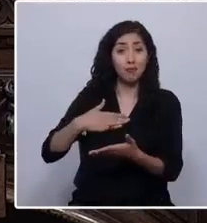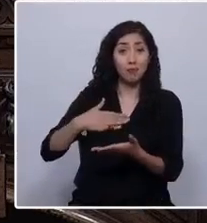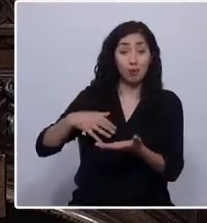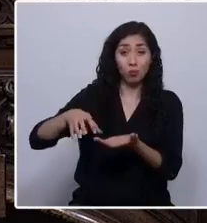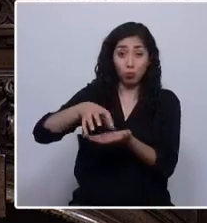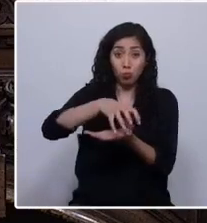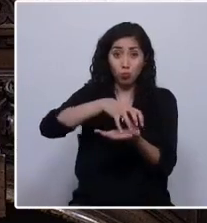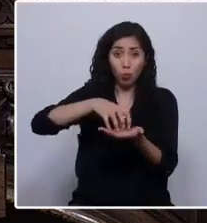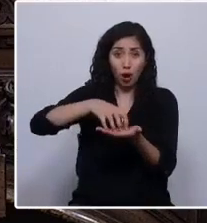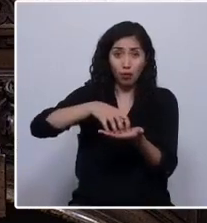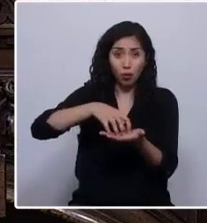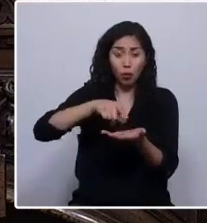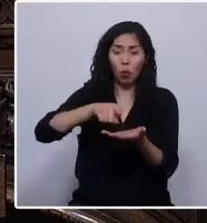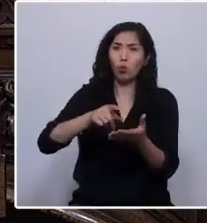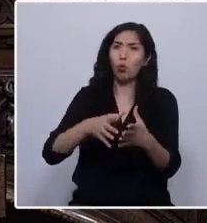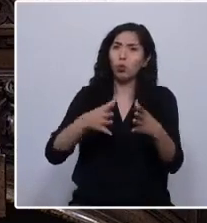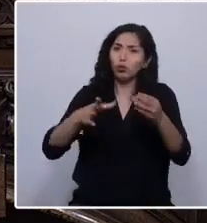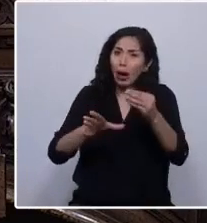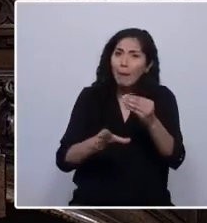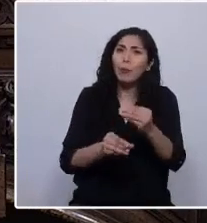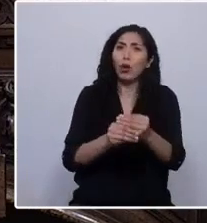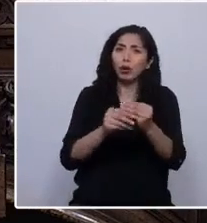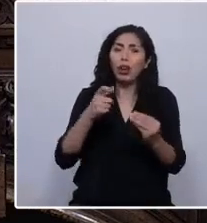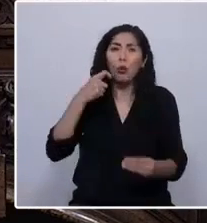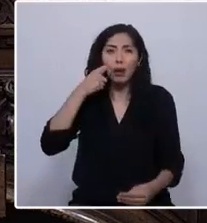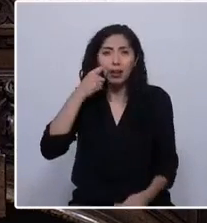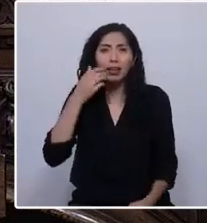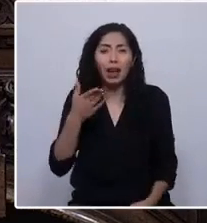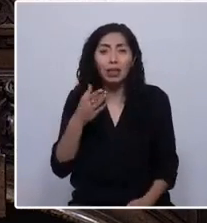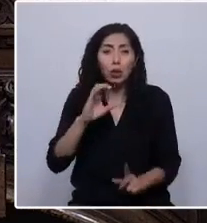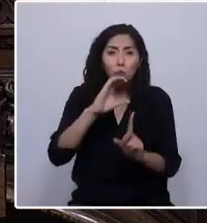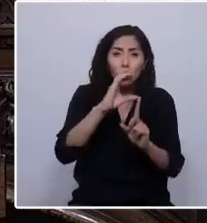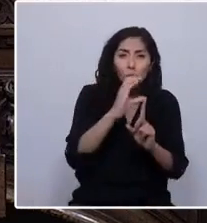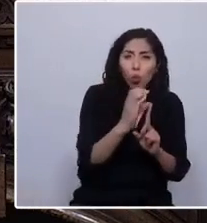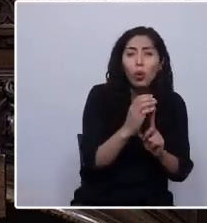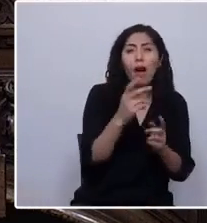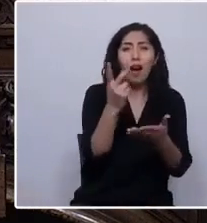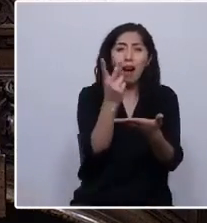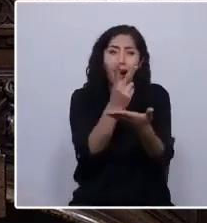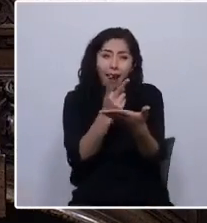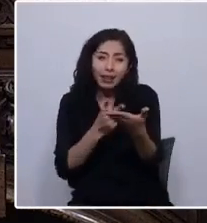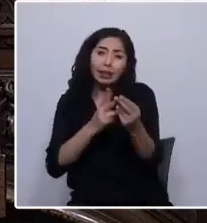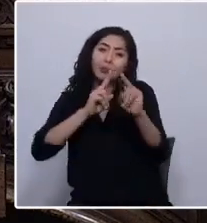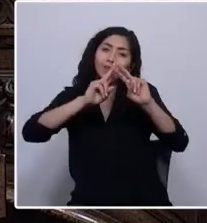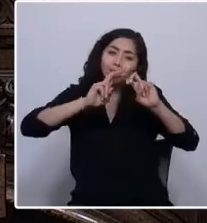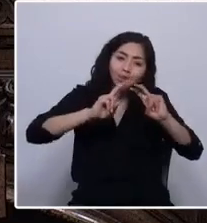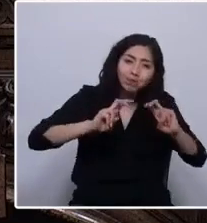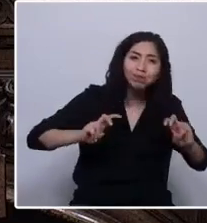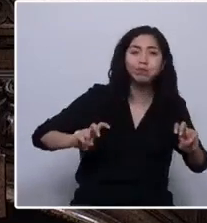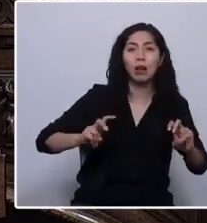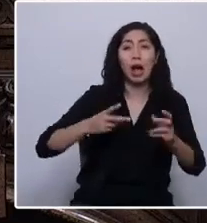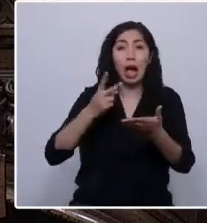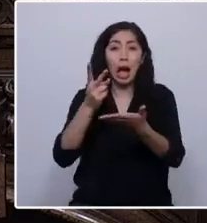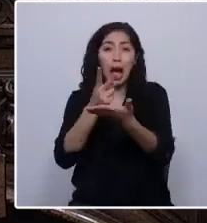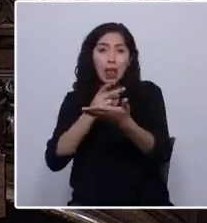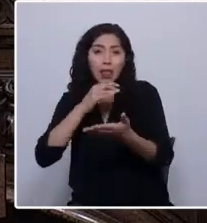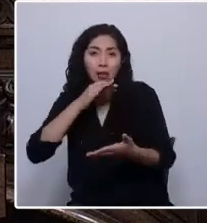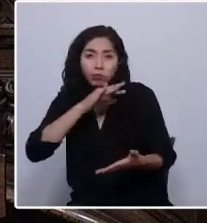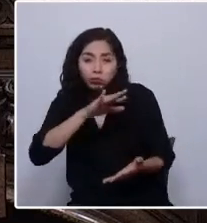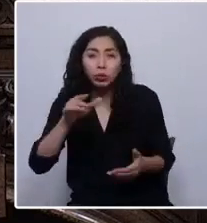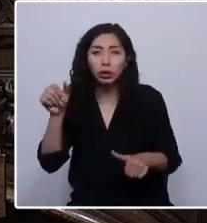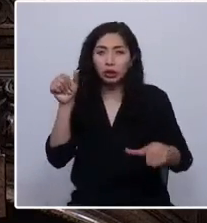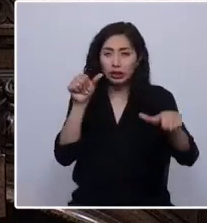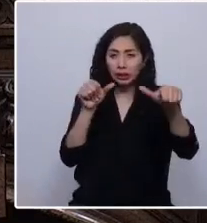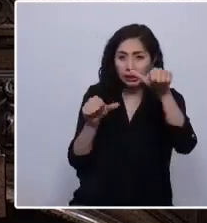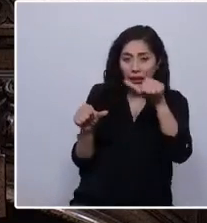ha hecho grandes aportes a la humanidad, desde la cultura, el arte, la investigación, arte rupestre y la ciencia.